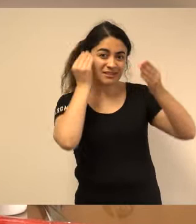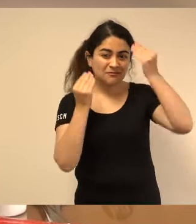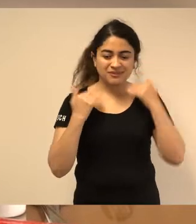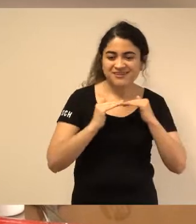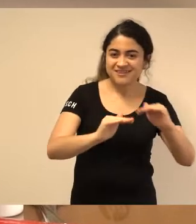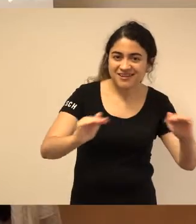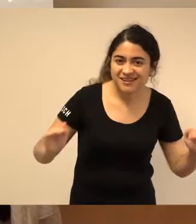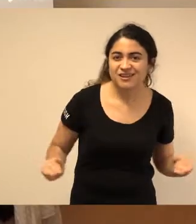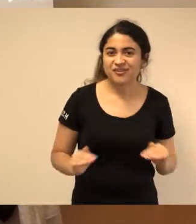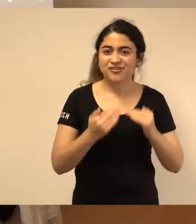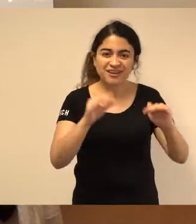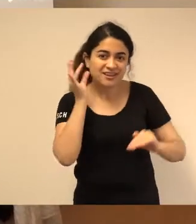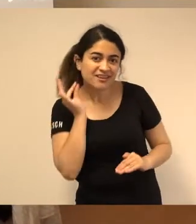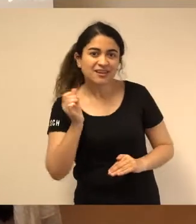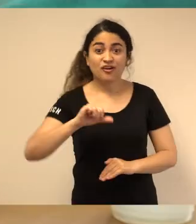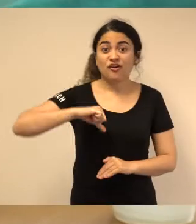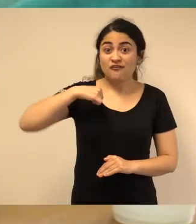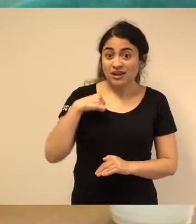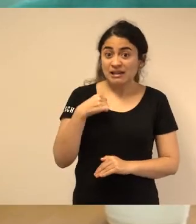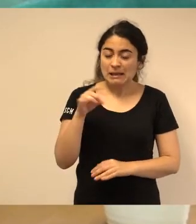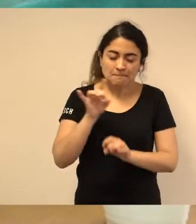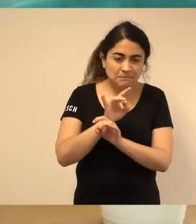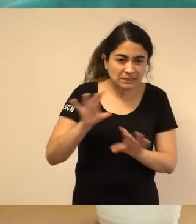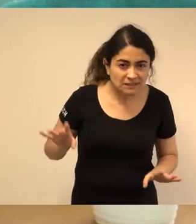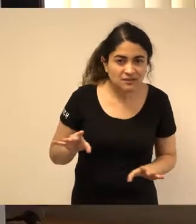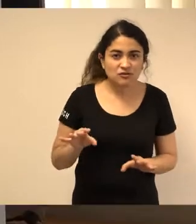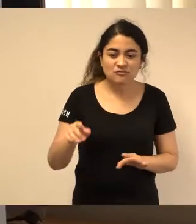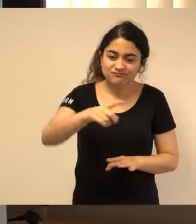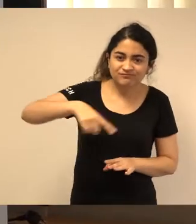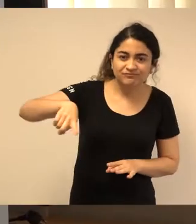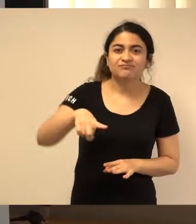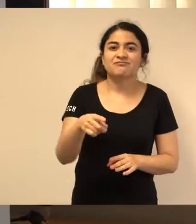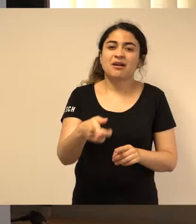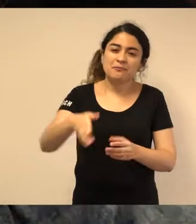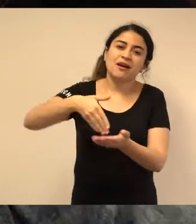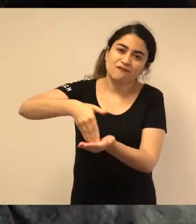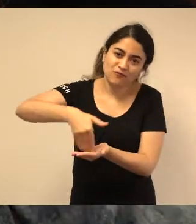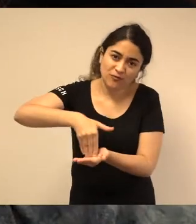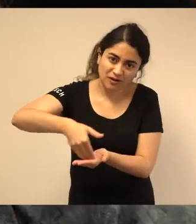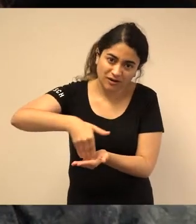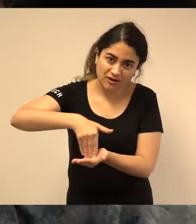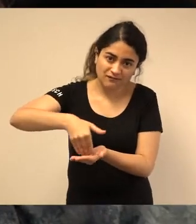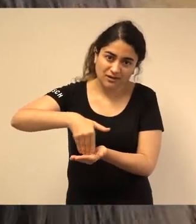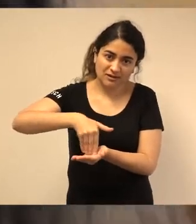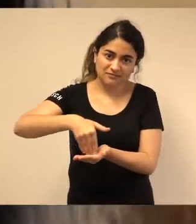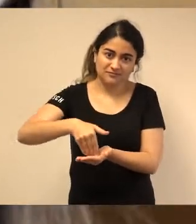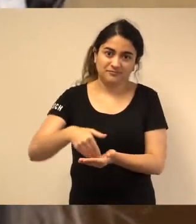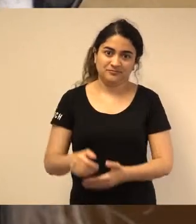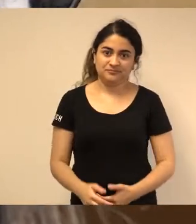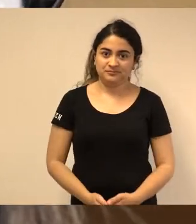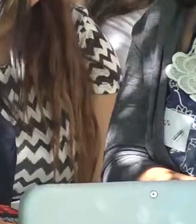de nuestros niños, niñas y jóvenes, especialmente para aquellos que provienen de sectores especialmente más